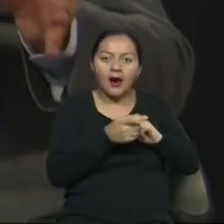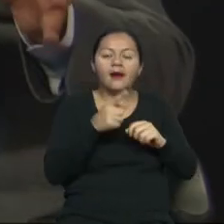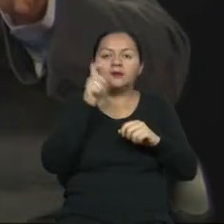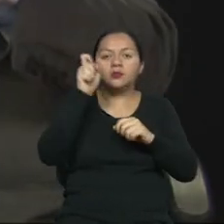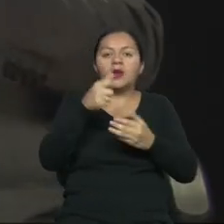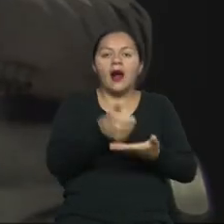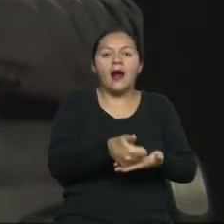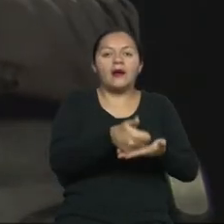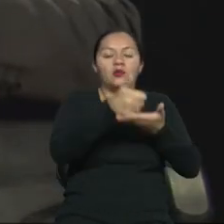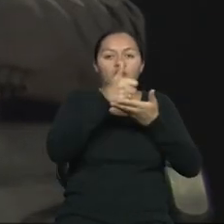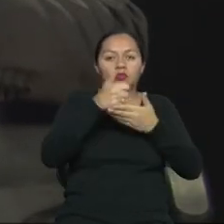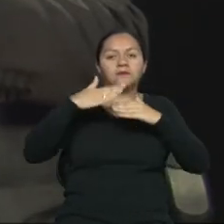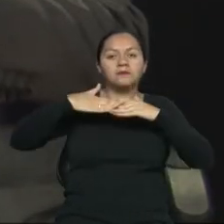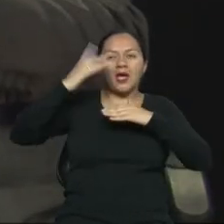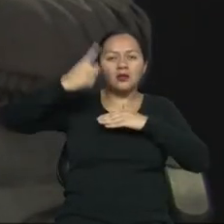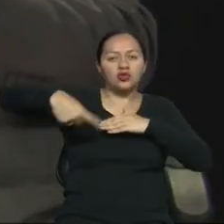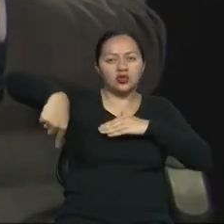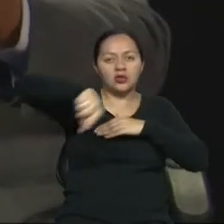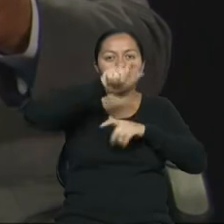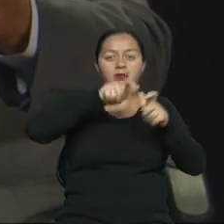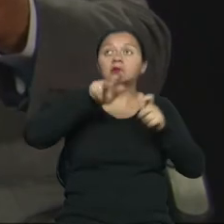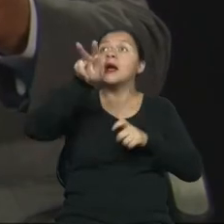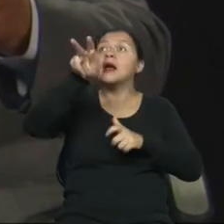ayudan a la mayoría de las personas.